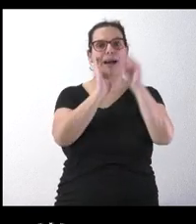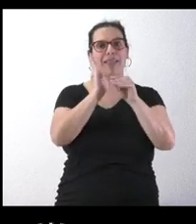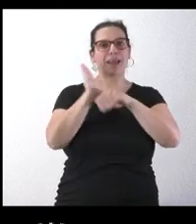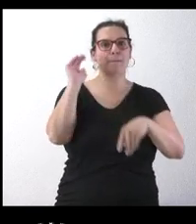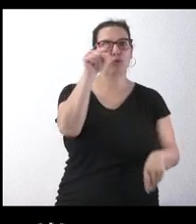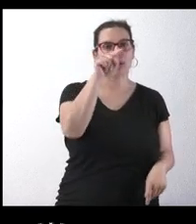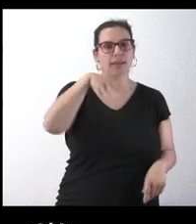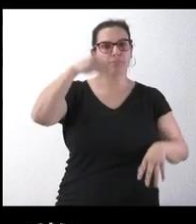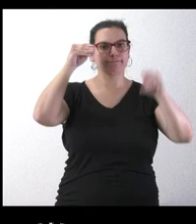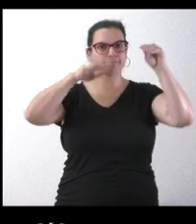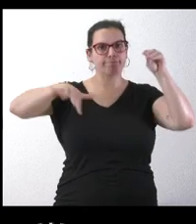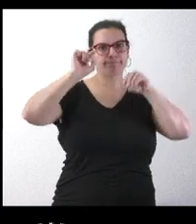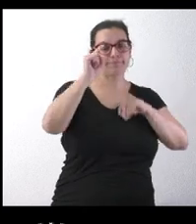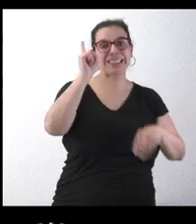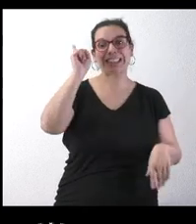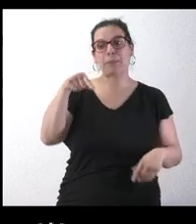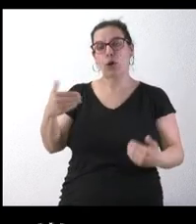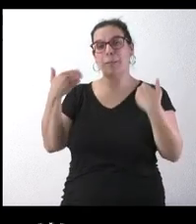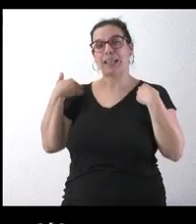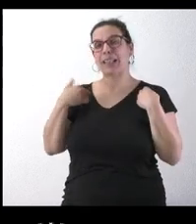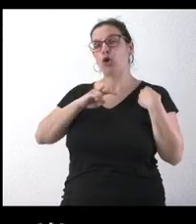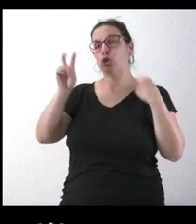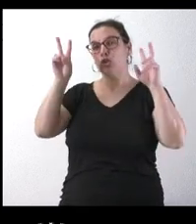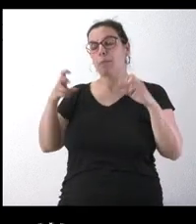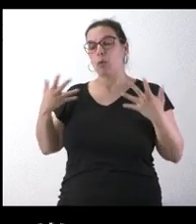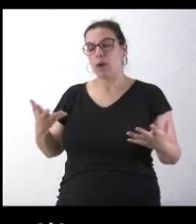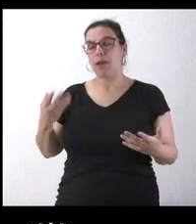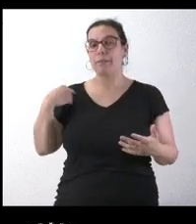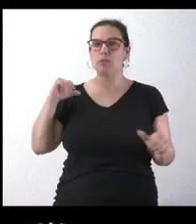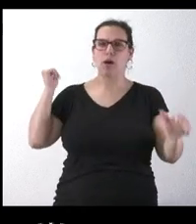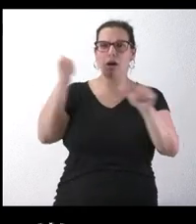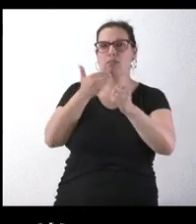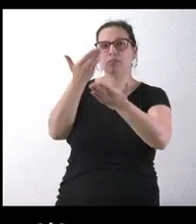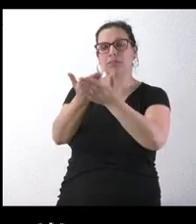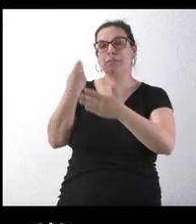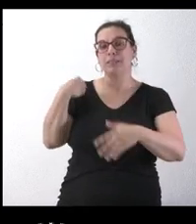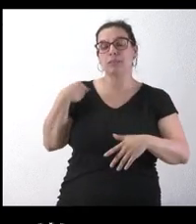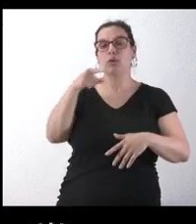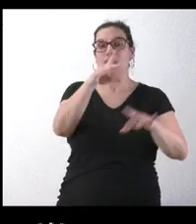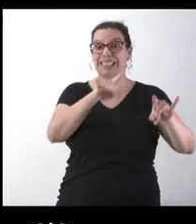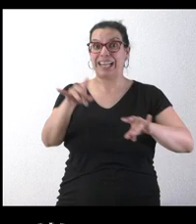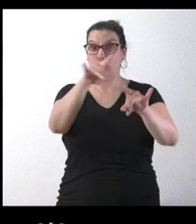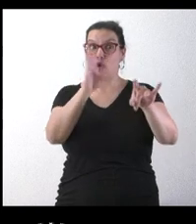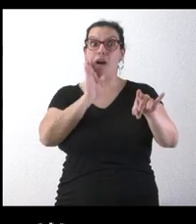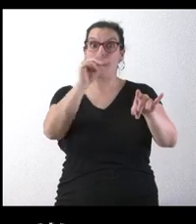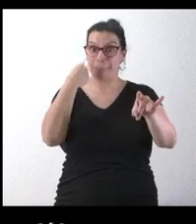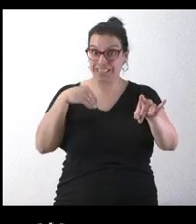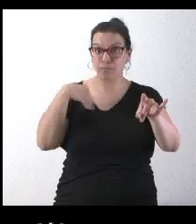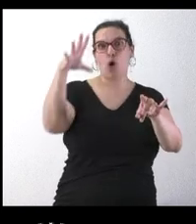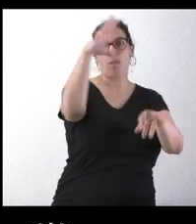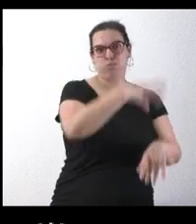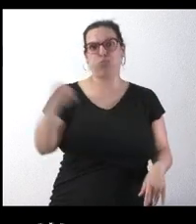y plenamente de su competencia sería también la petición que llevan años haciendo de expropiación de esos terrenos, que son